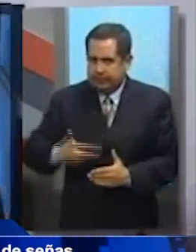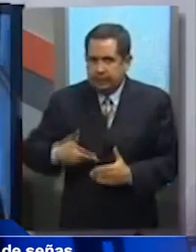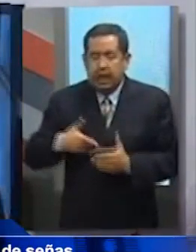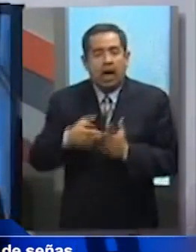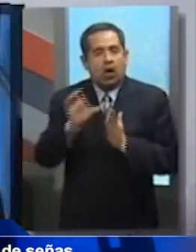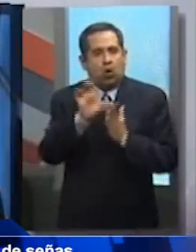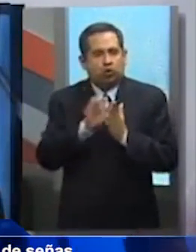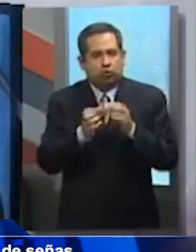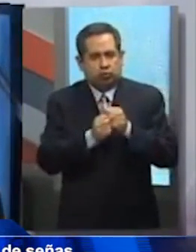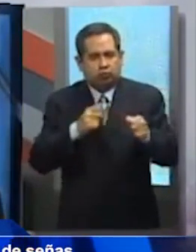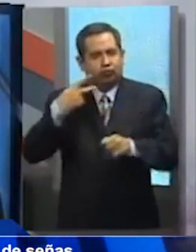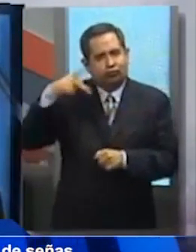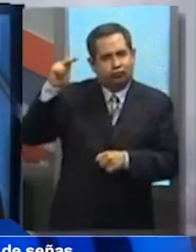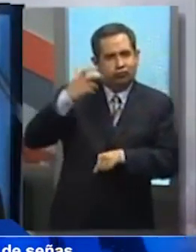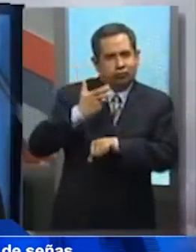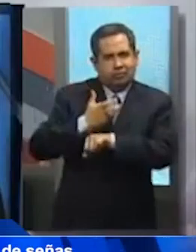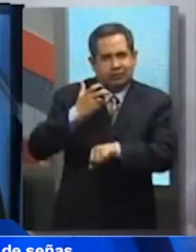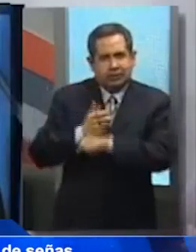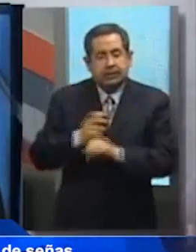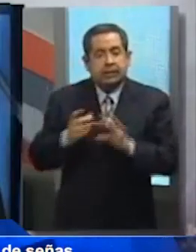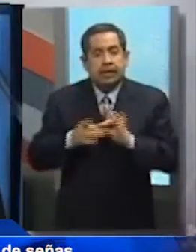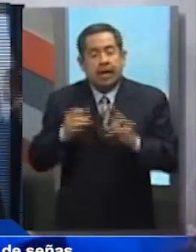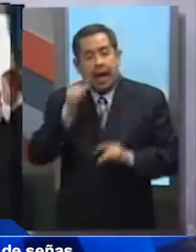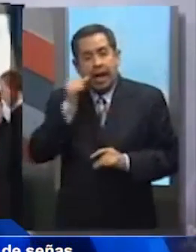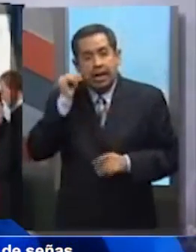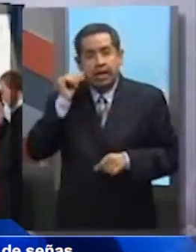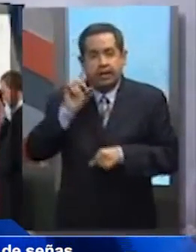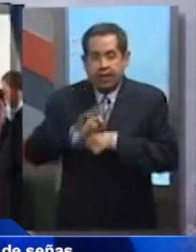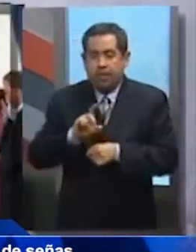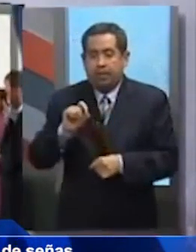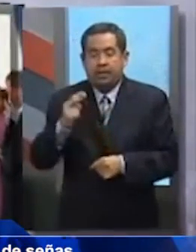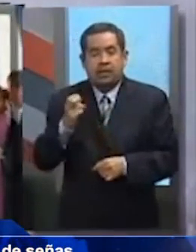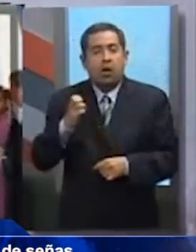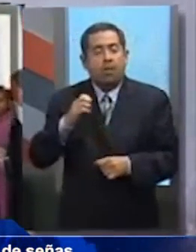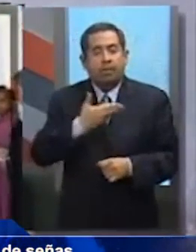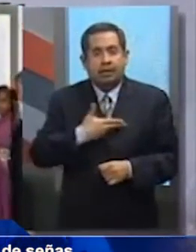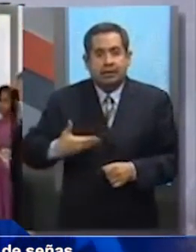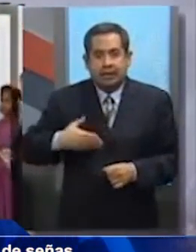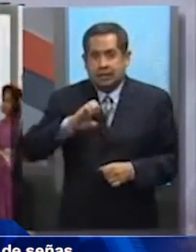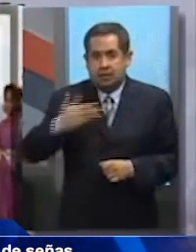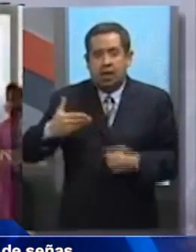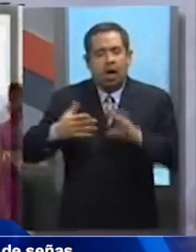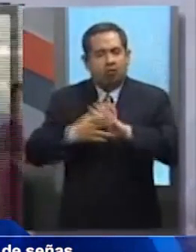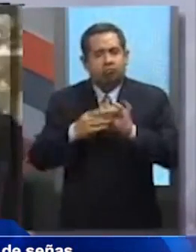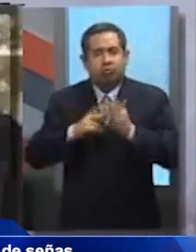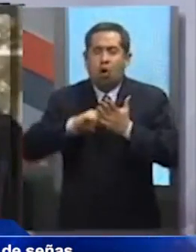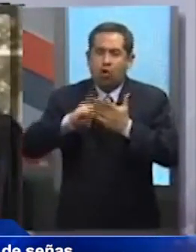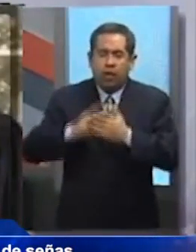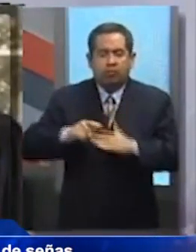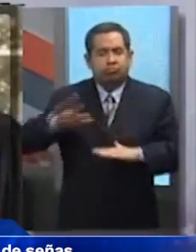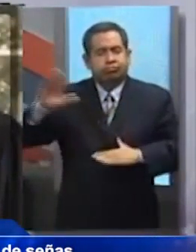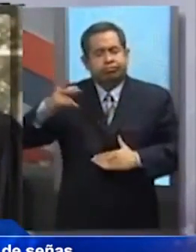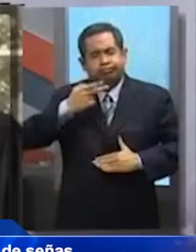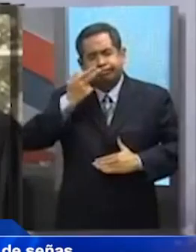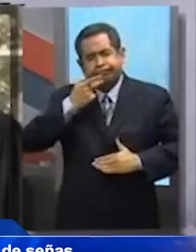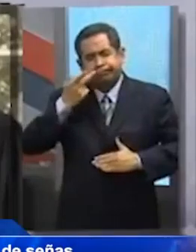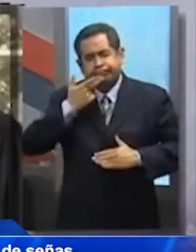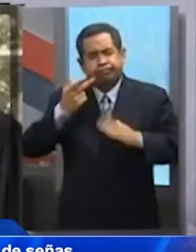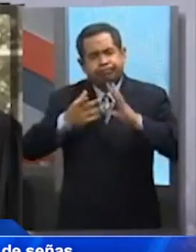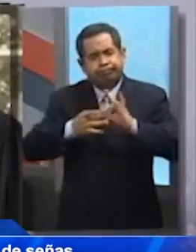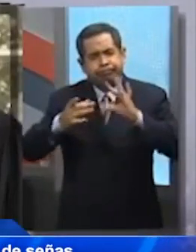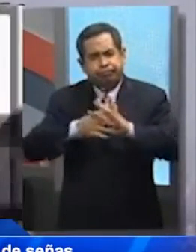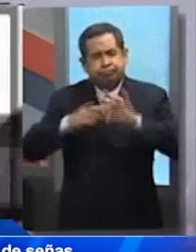establece la Constitución de ese país, ayer domingo 20 de enero el presidente estadounidense recitó el juramento correspondiente,